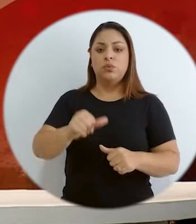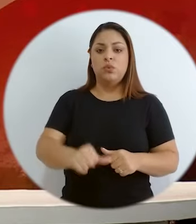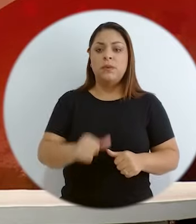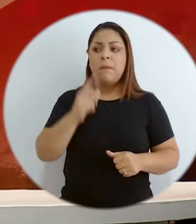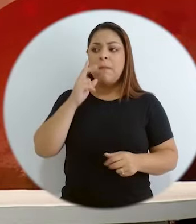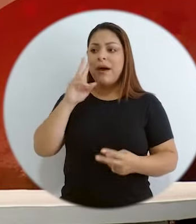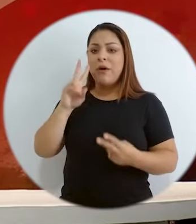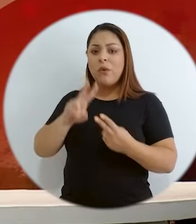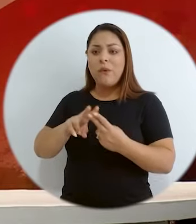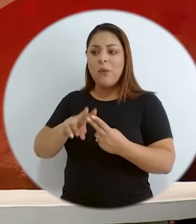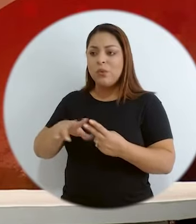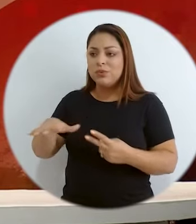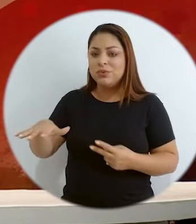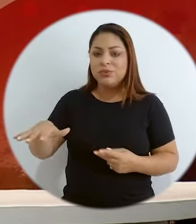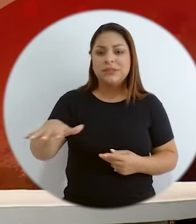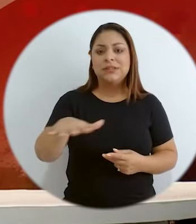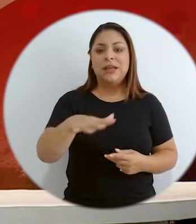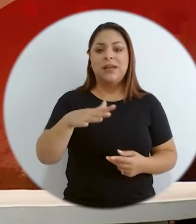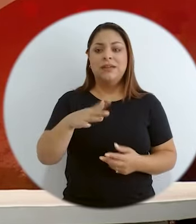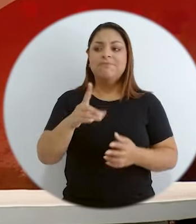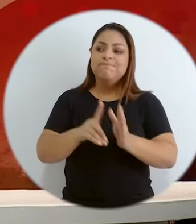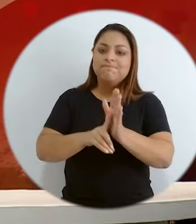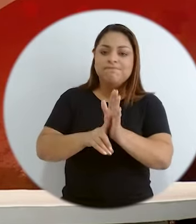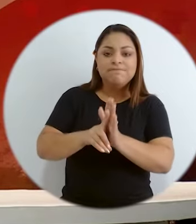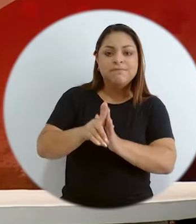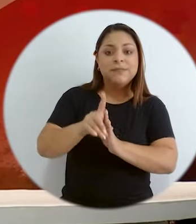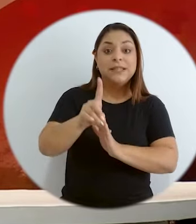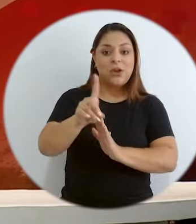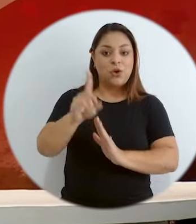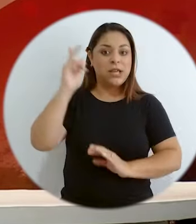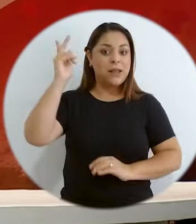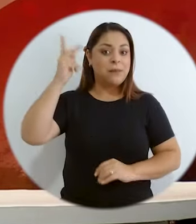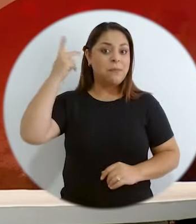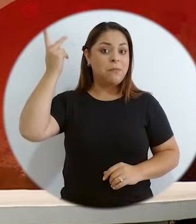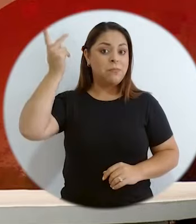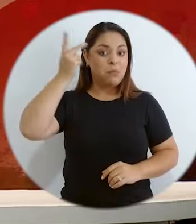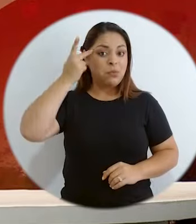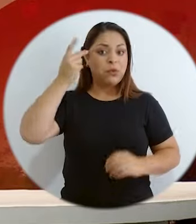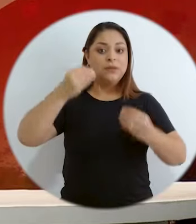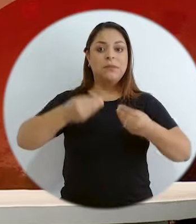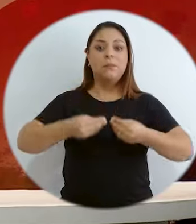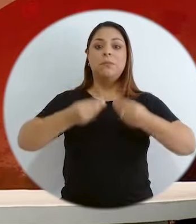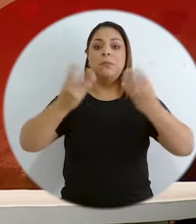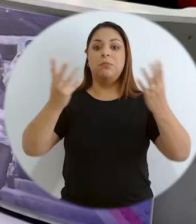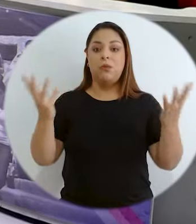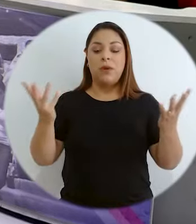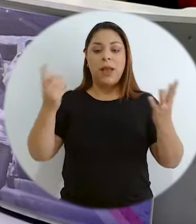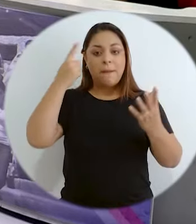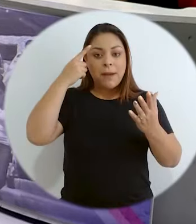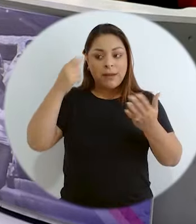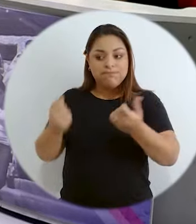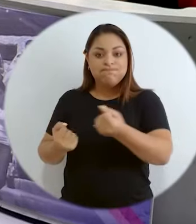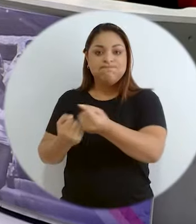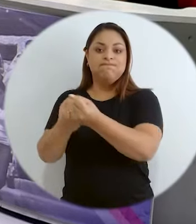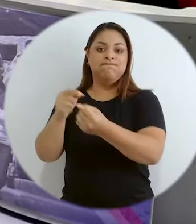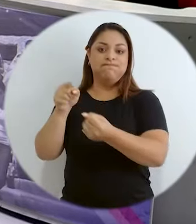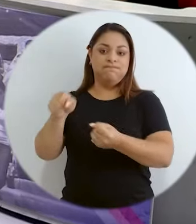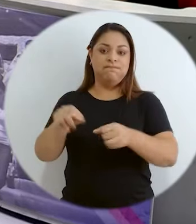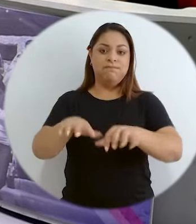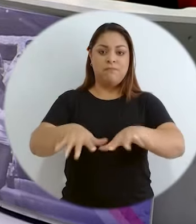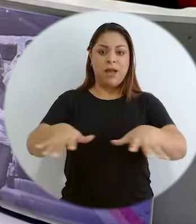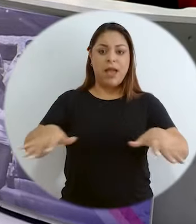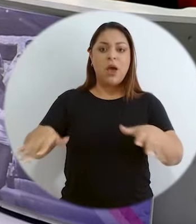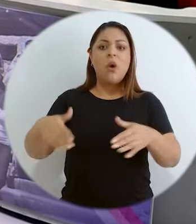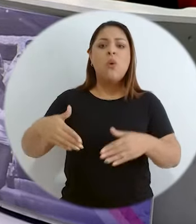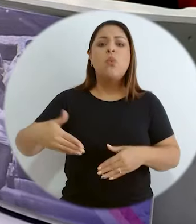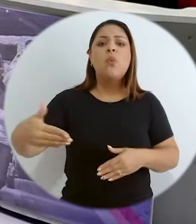desarrollar una política pública hacia el mar son